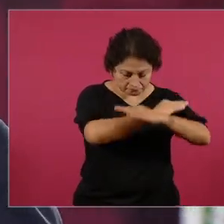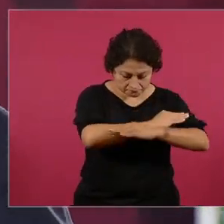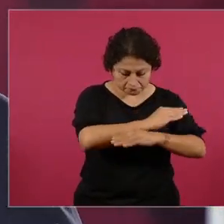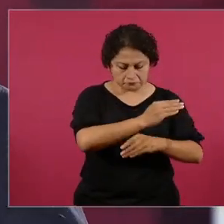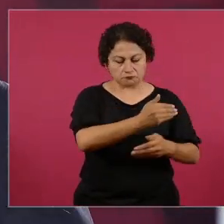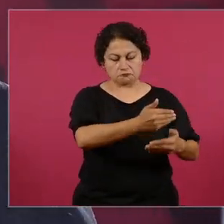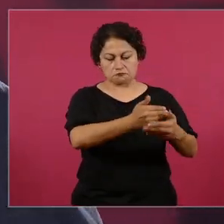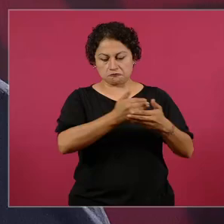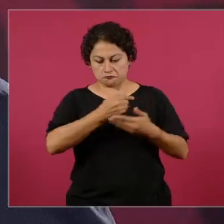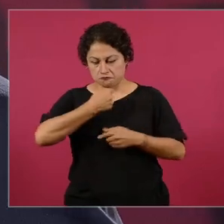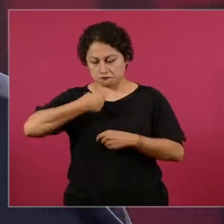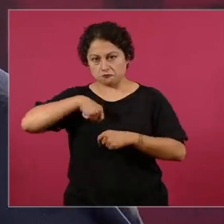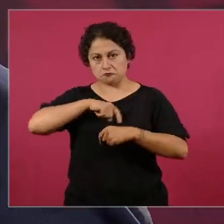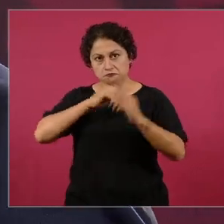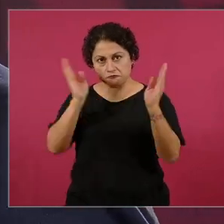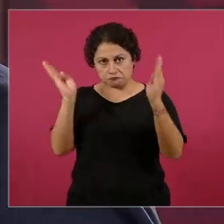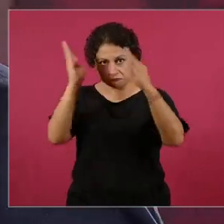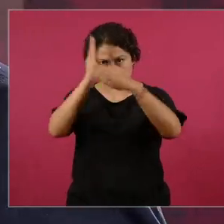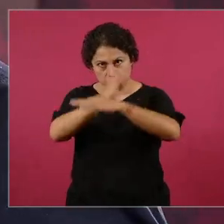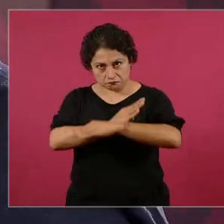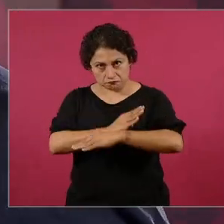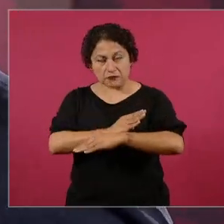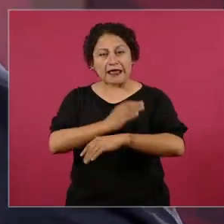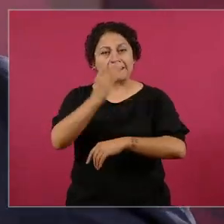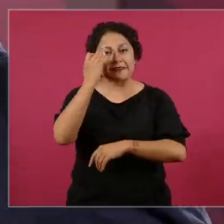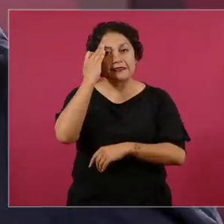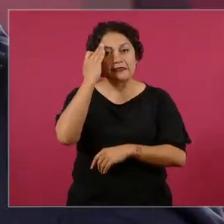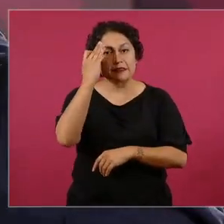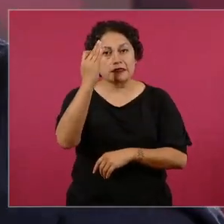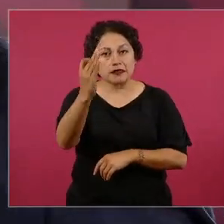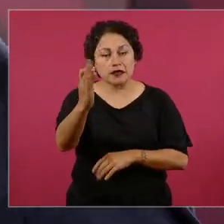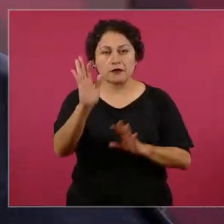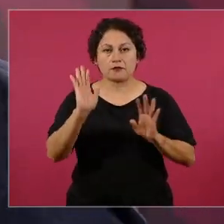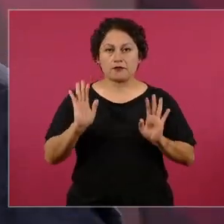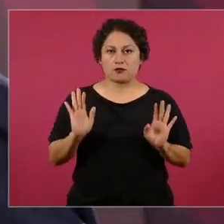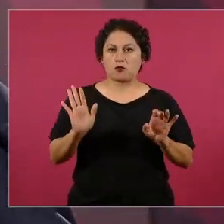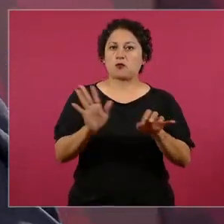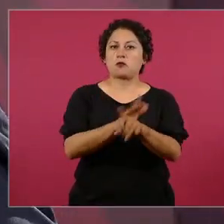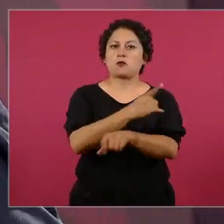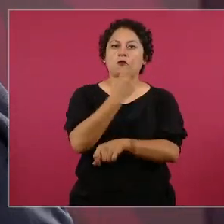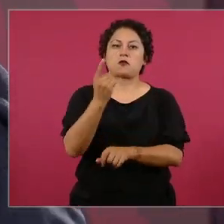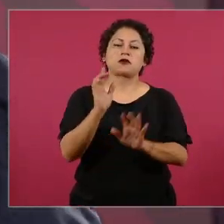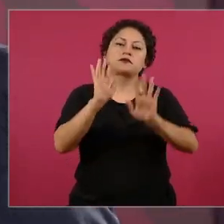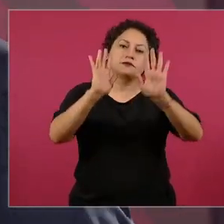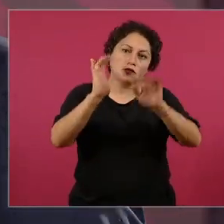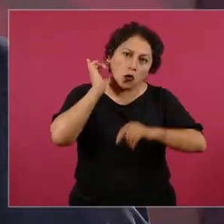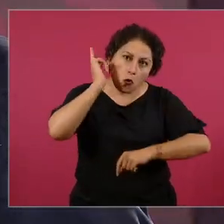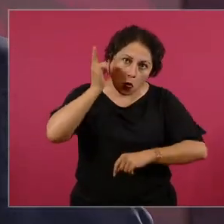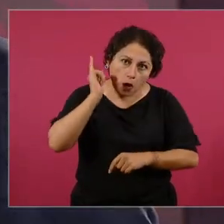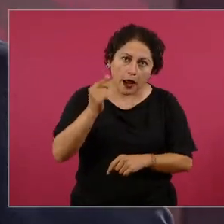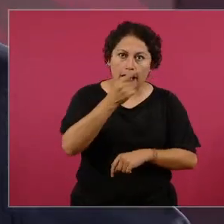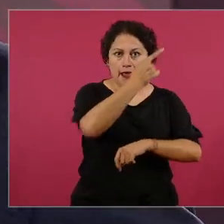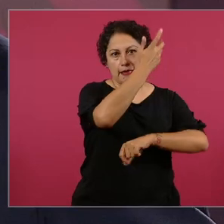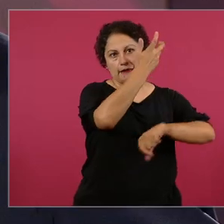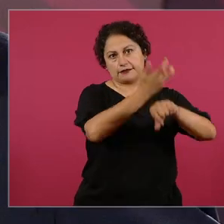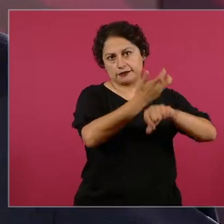este ojalá y del Departamento de Estado porque tampoco es él